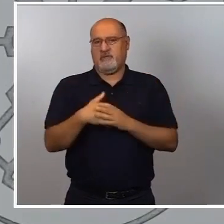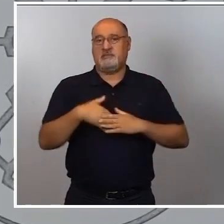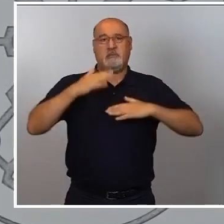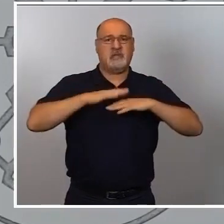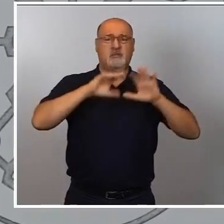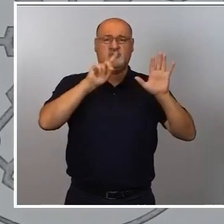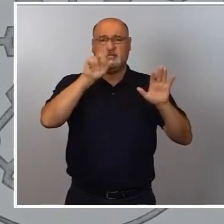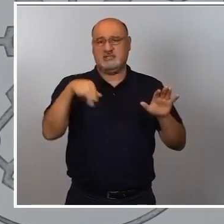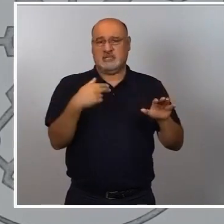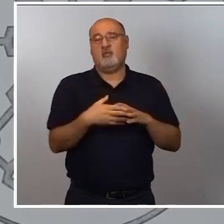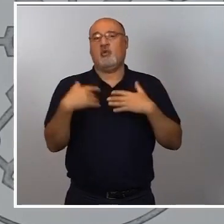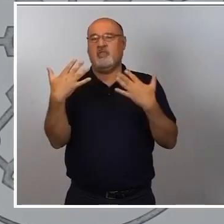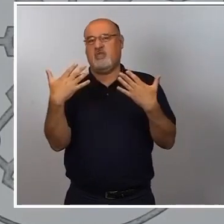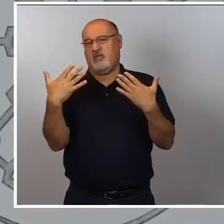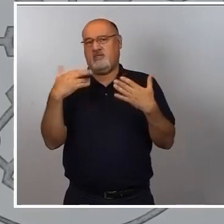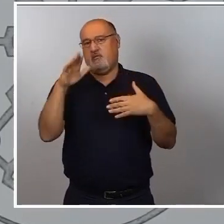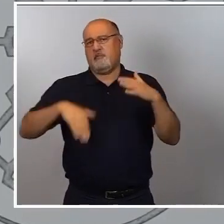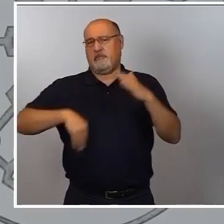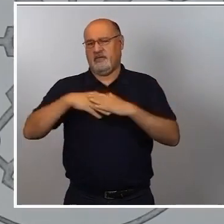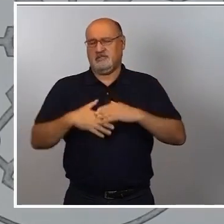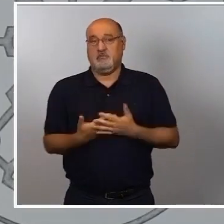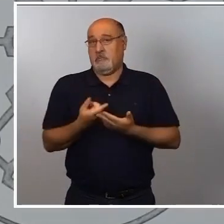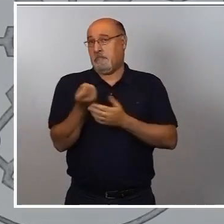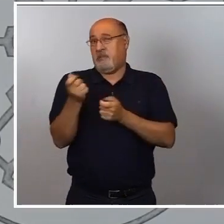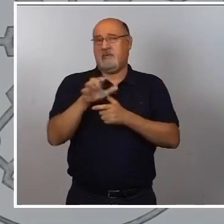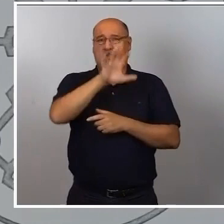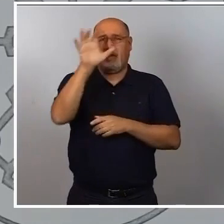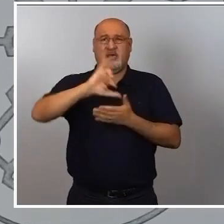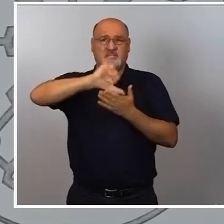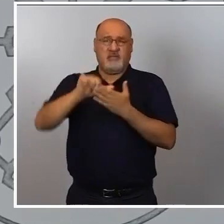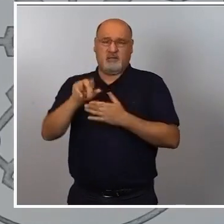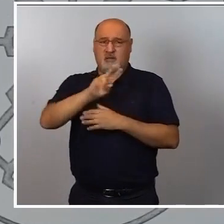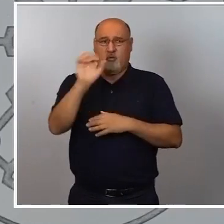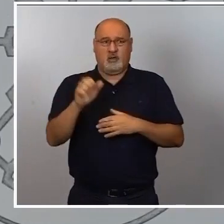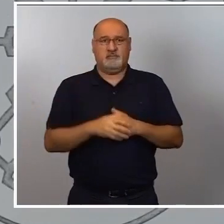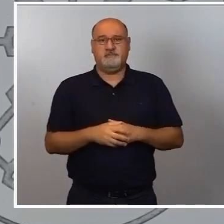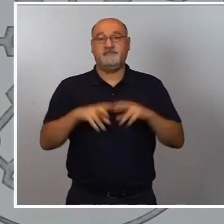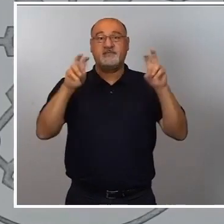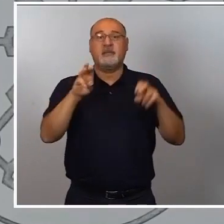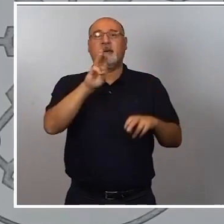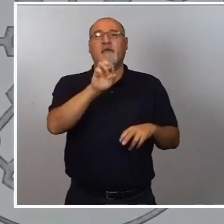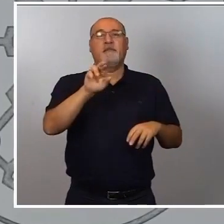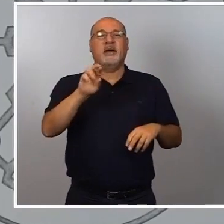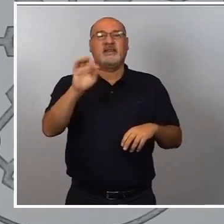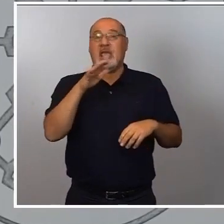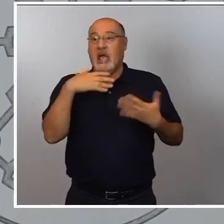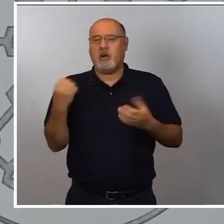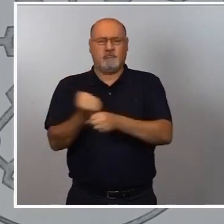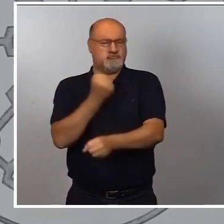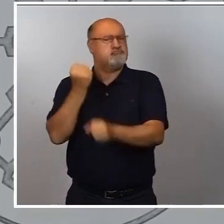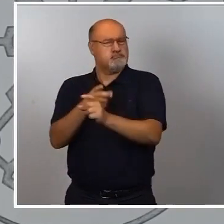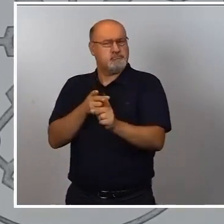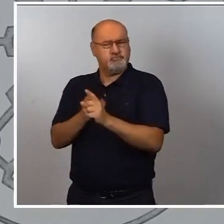en la horquilla, que se mueven en el resto de países de nuestro entorno. En relación al PERTE estamos trabajando en él, seguimos haciéndolo de